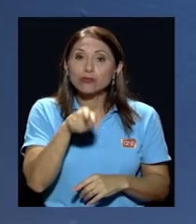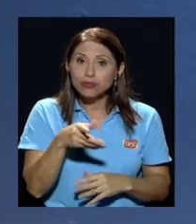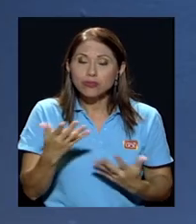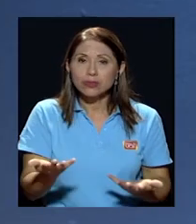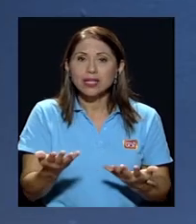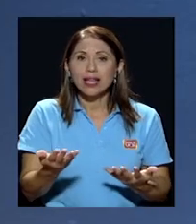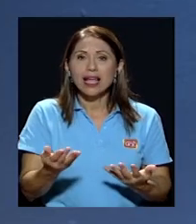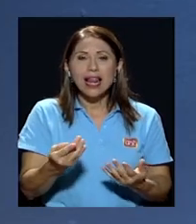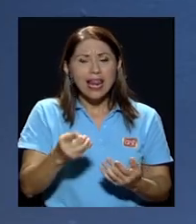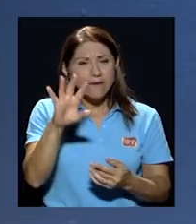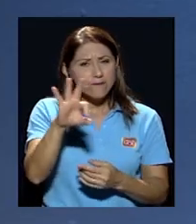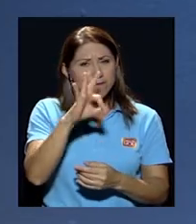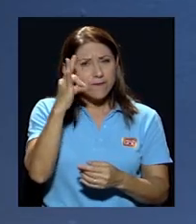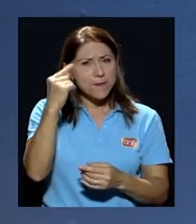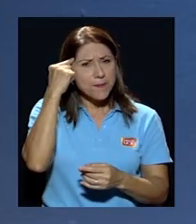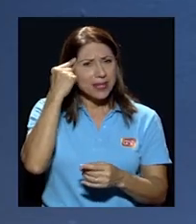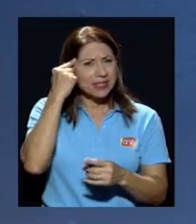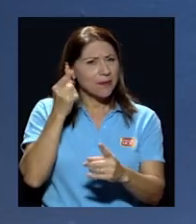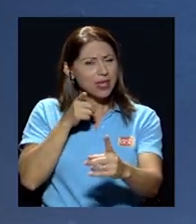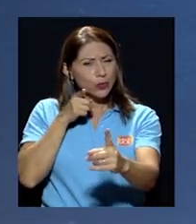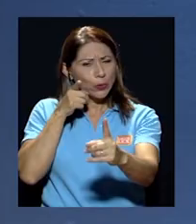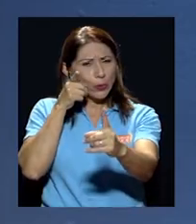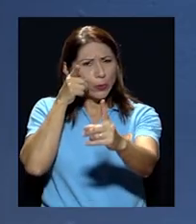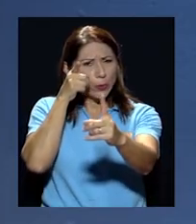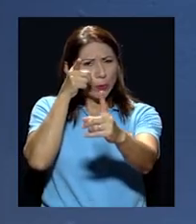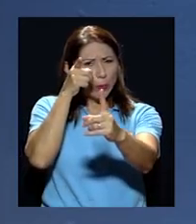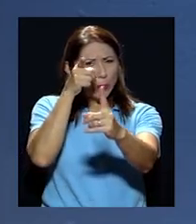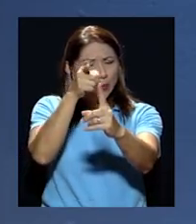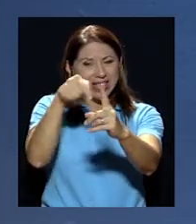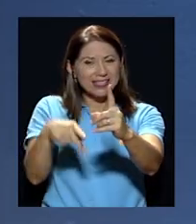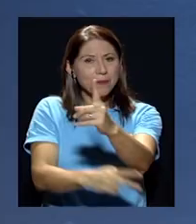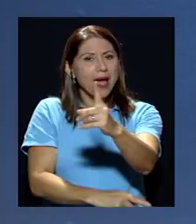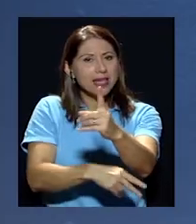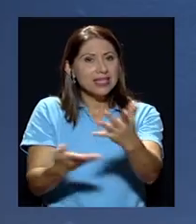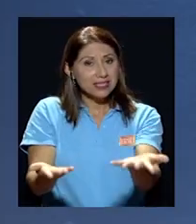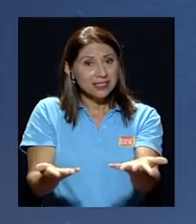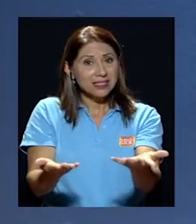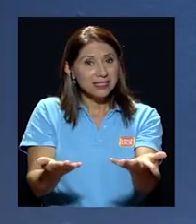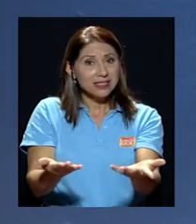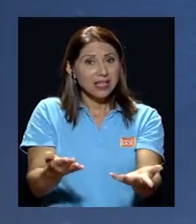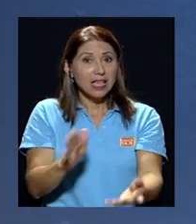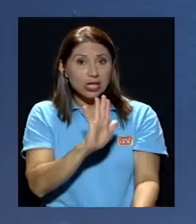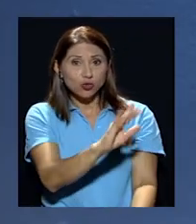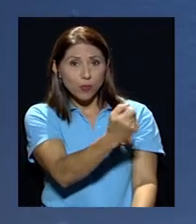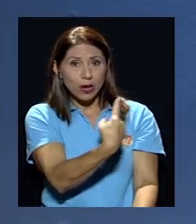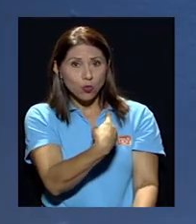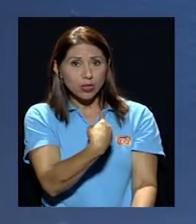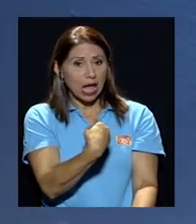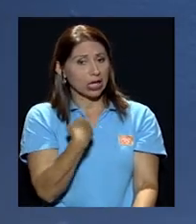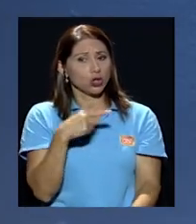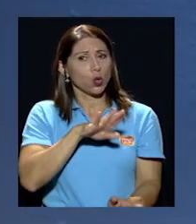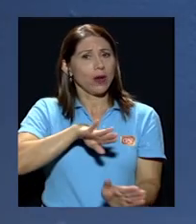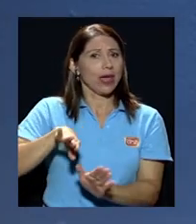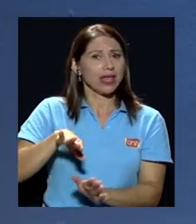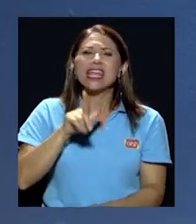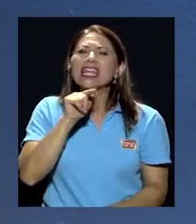línea de pensamiento hacia donde se conduce este país que es su pregunta y no la voy a evadir quien manda en Costa